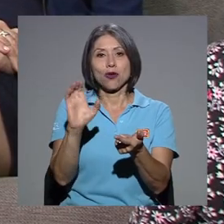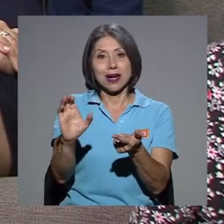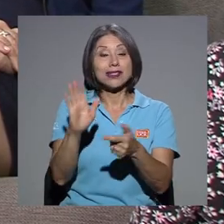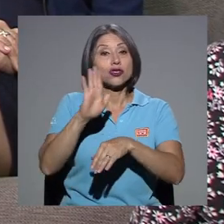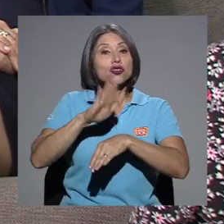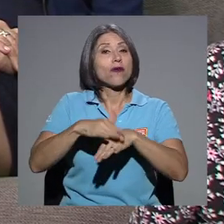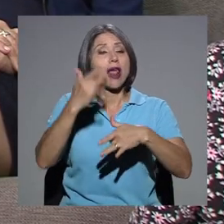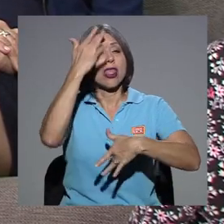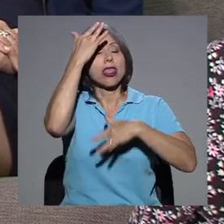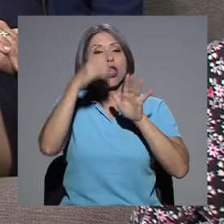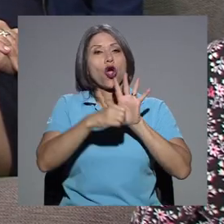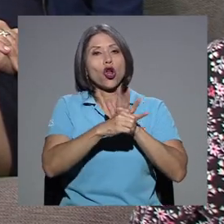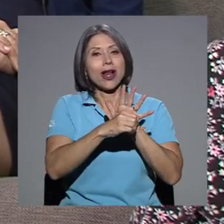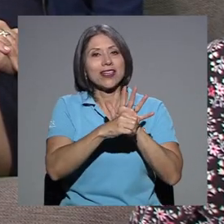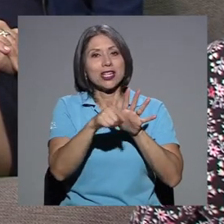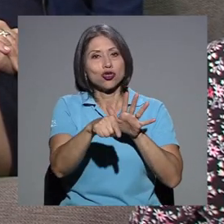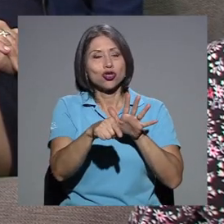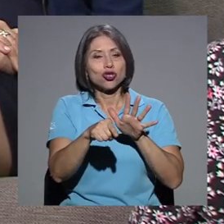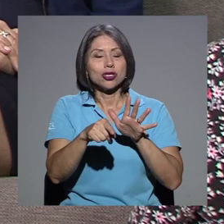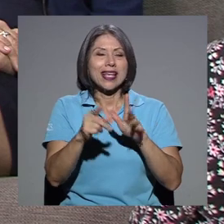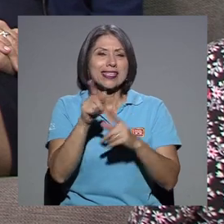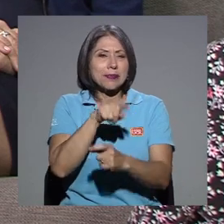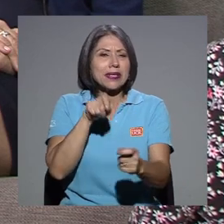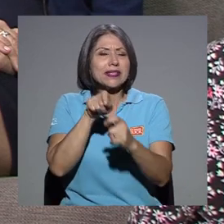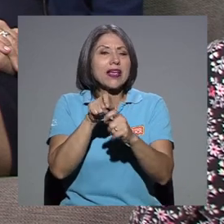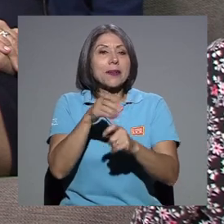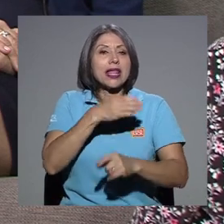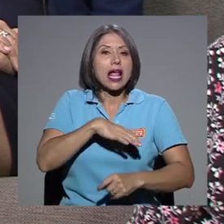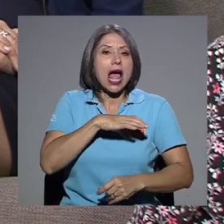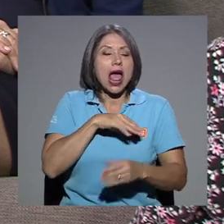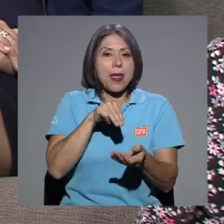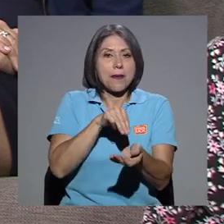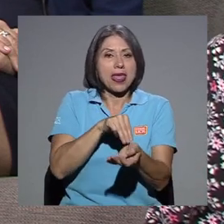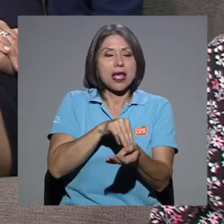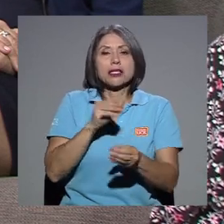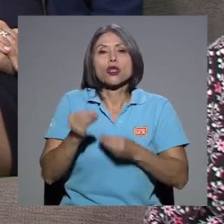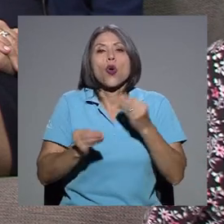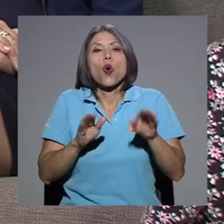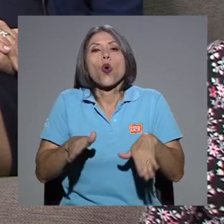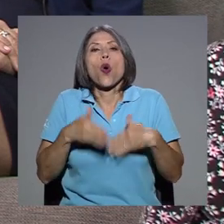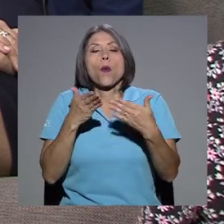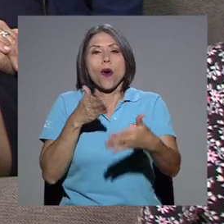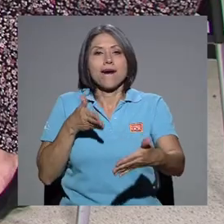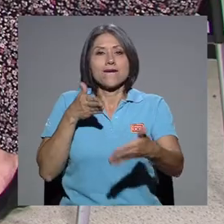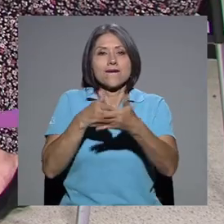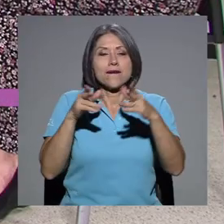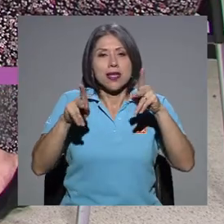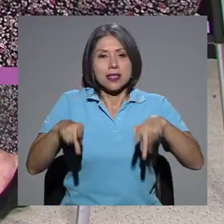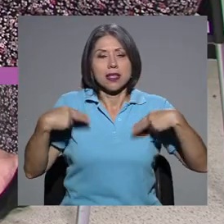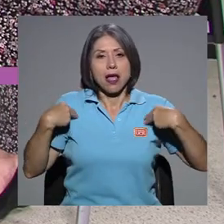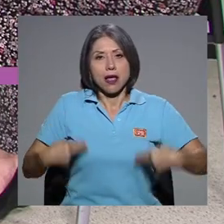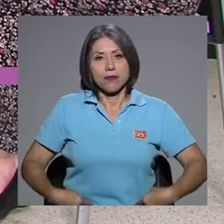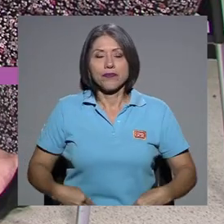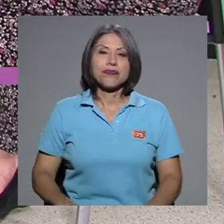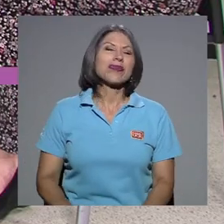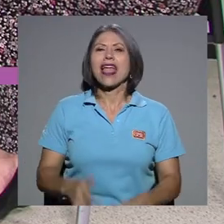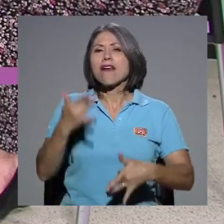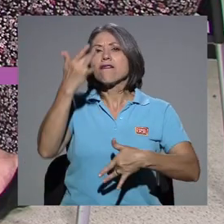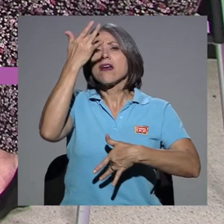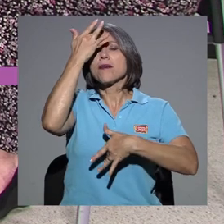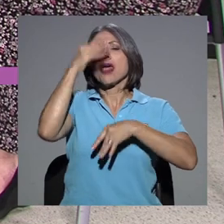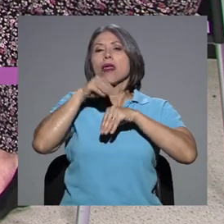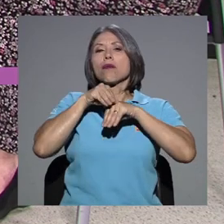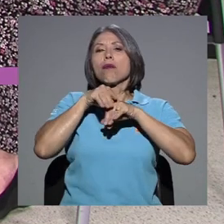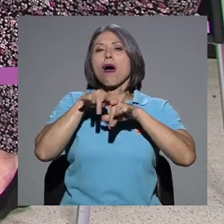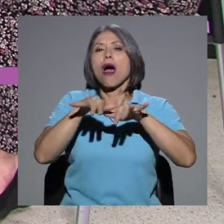específicamente acerca de, digamos, como los aspectos médicos y cómo nos está afectando al ser humano. ¿Cómo se transmite? ¿Verdad?